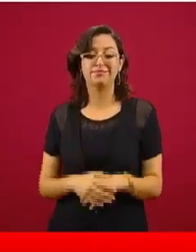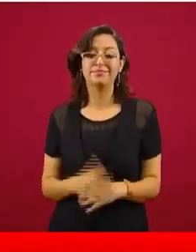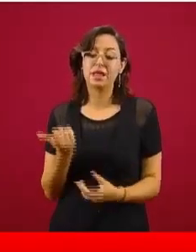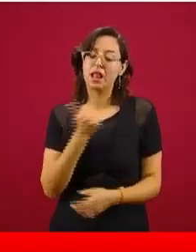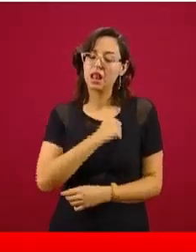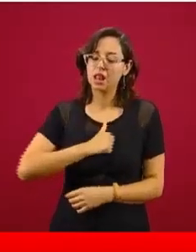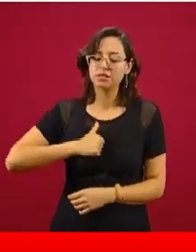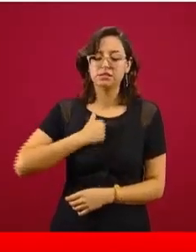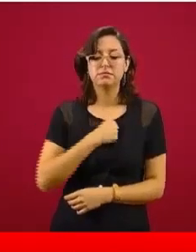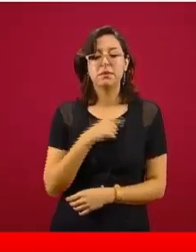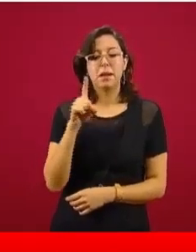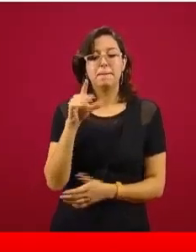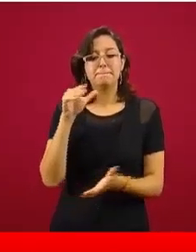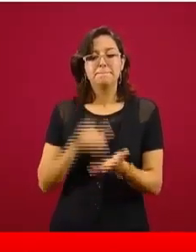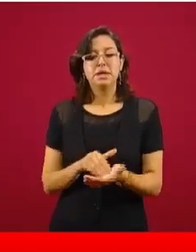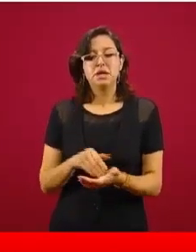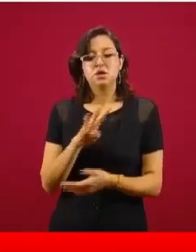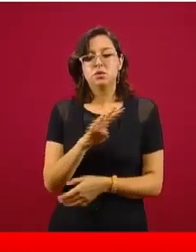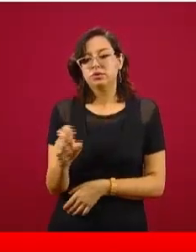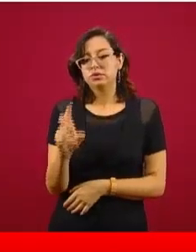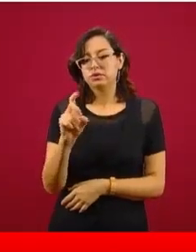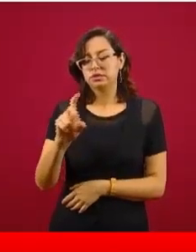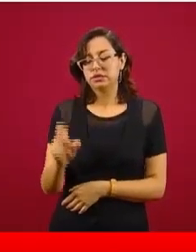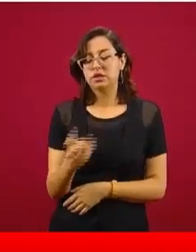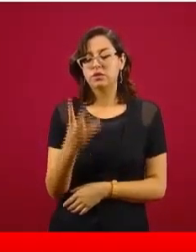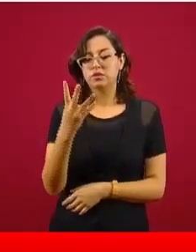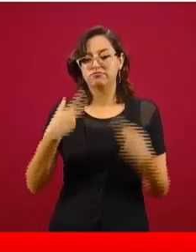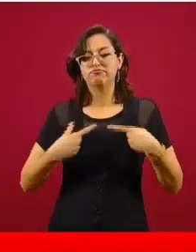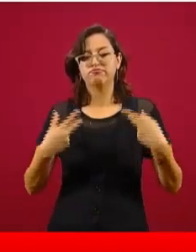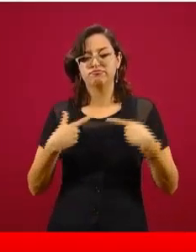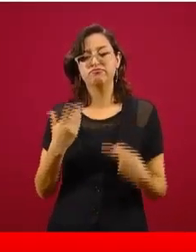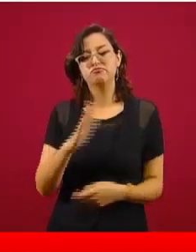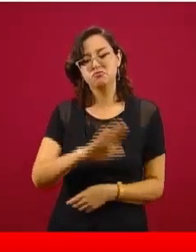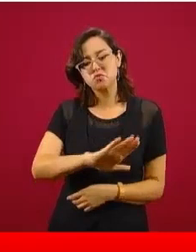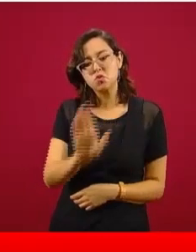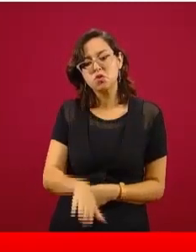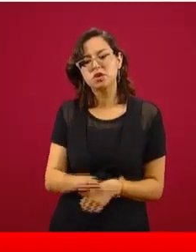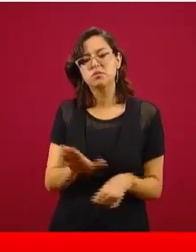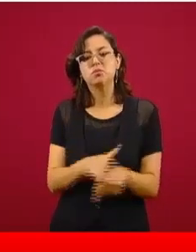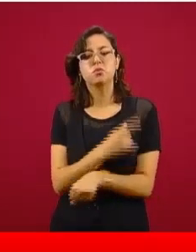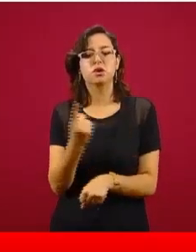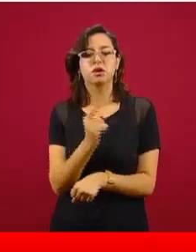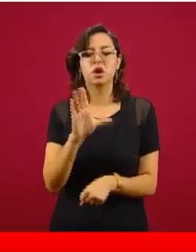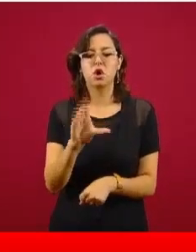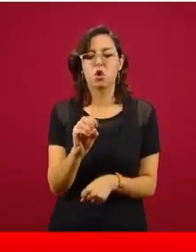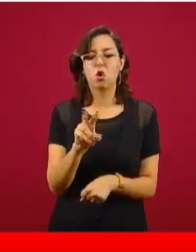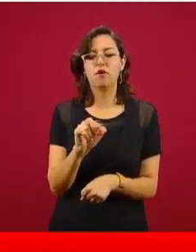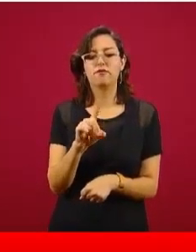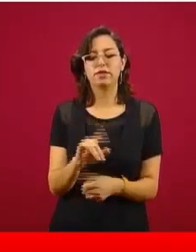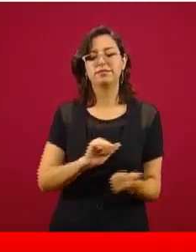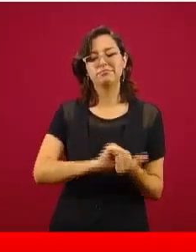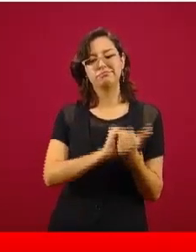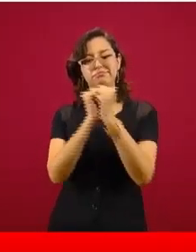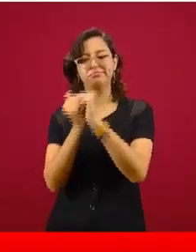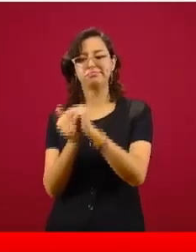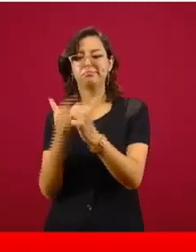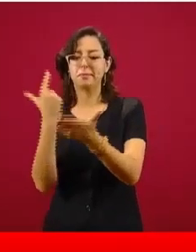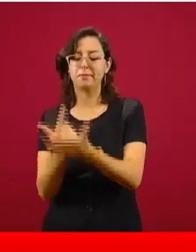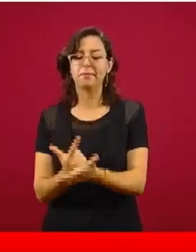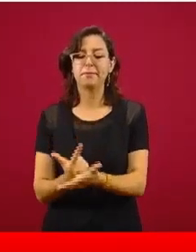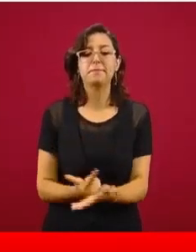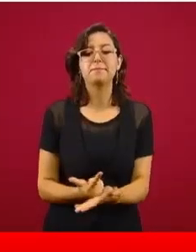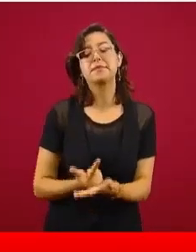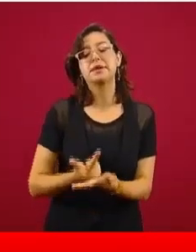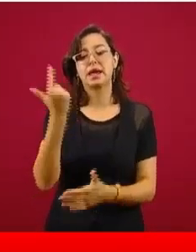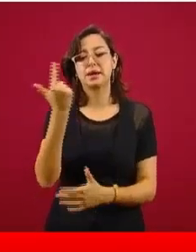personas han perdido la vida por haber padecido la forma grave de COVID, la enfermedad causada por el nuevo coronavirus,